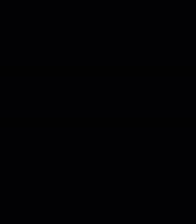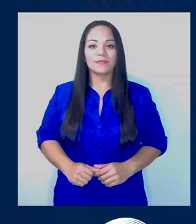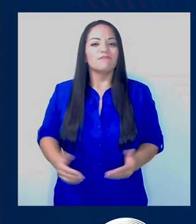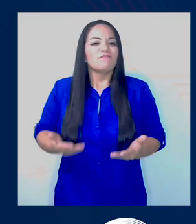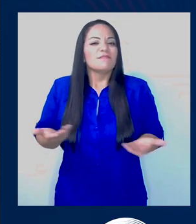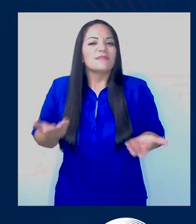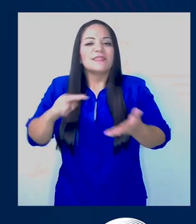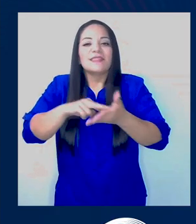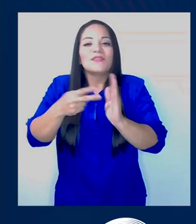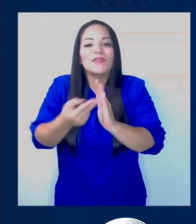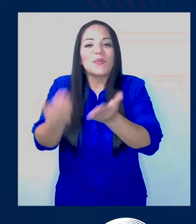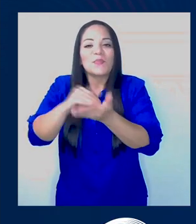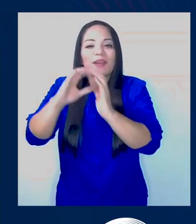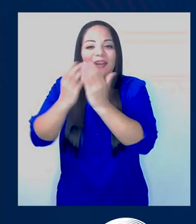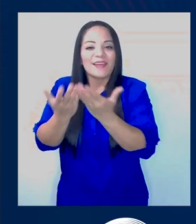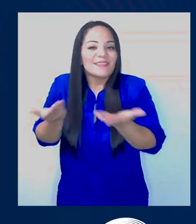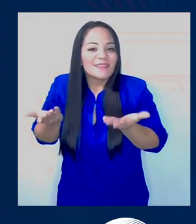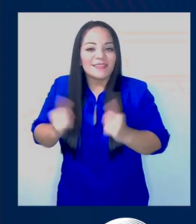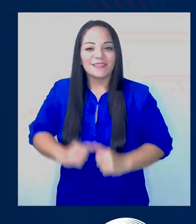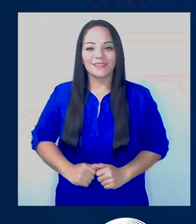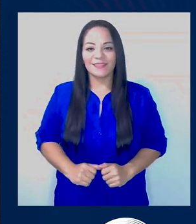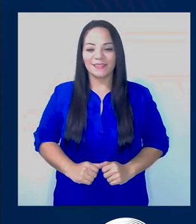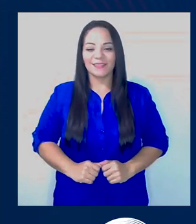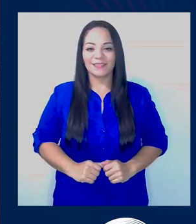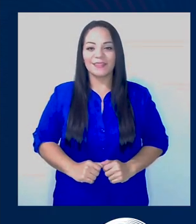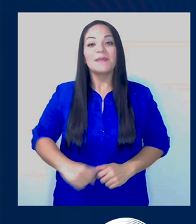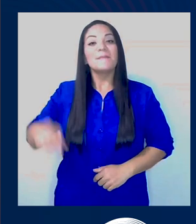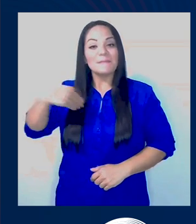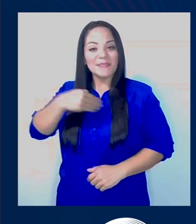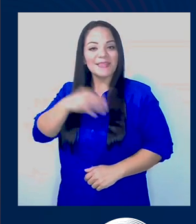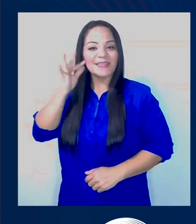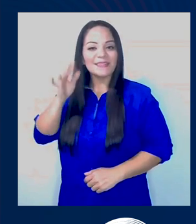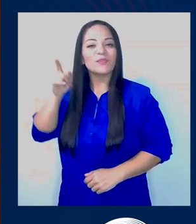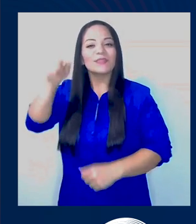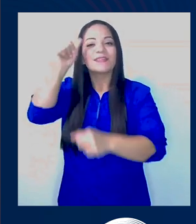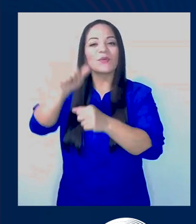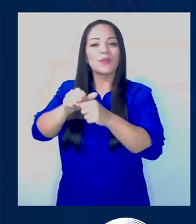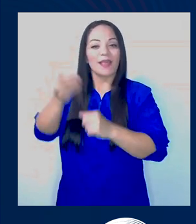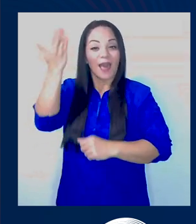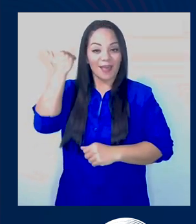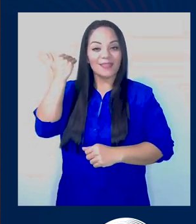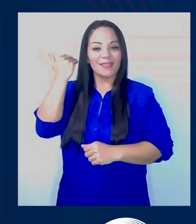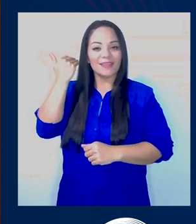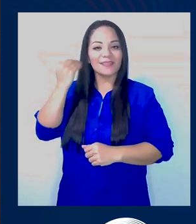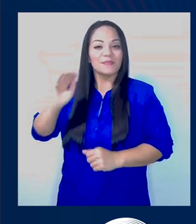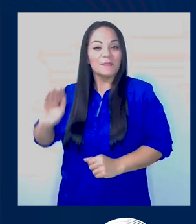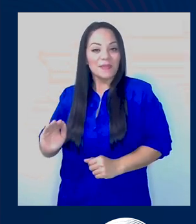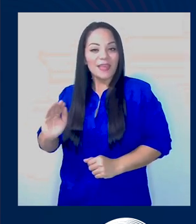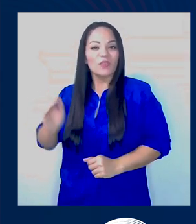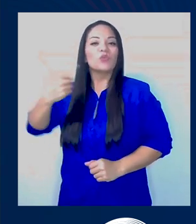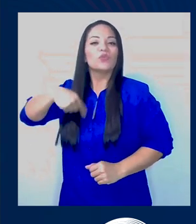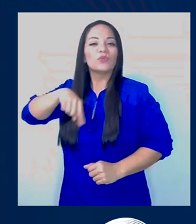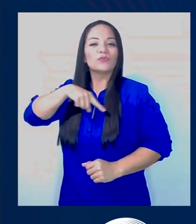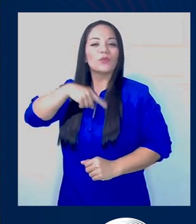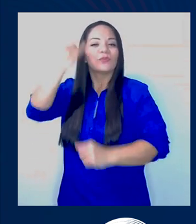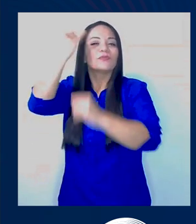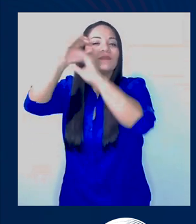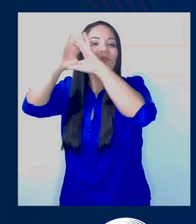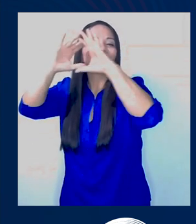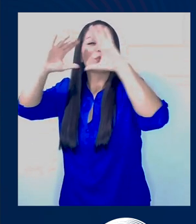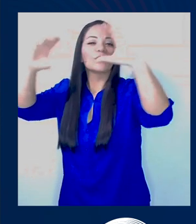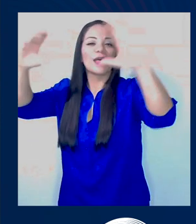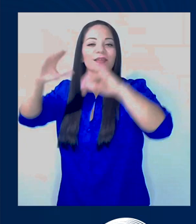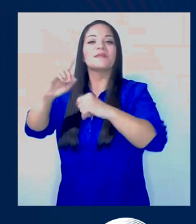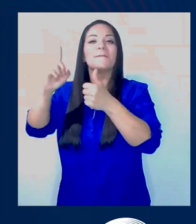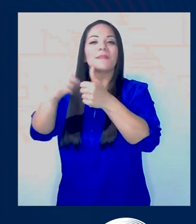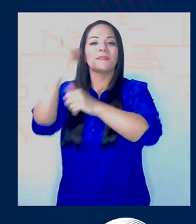¿Qué significa regresar a clases? Ministra, ¿se acuerda la ilusión con que uno chiquitillo se ponía